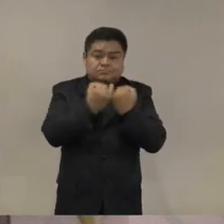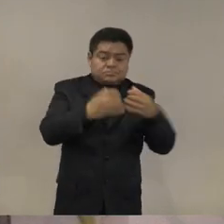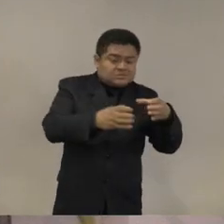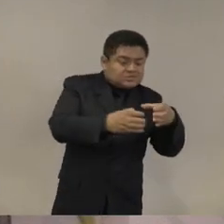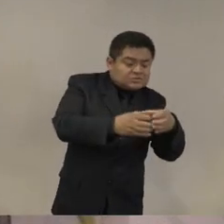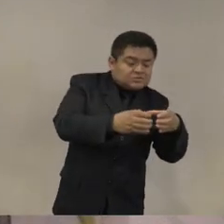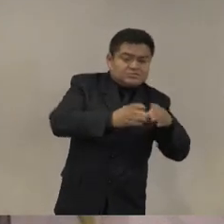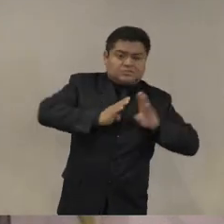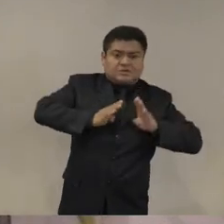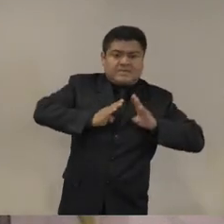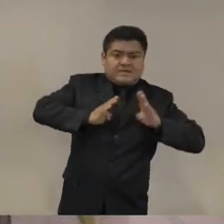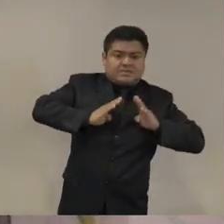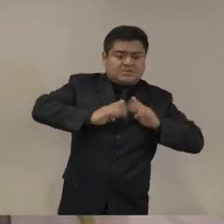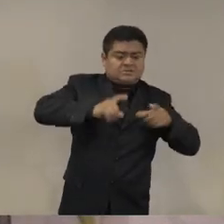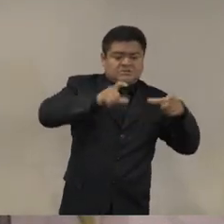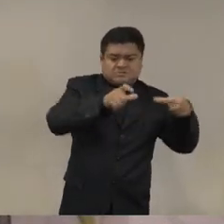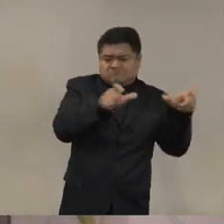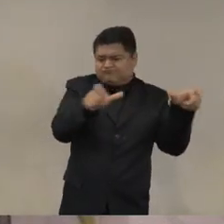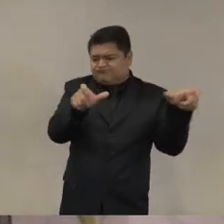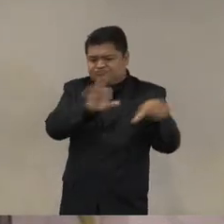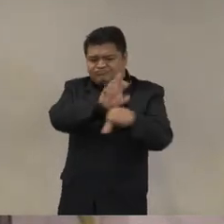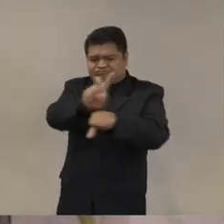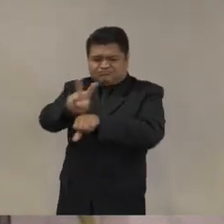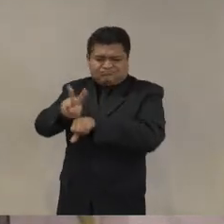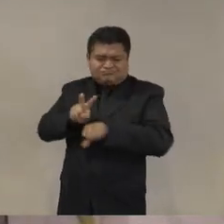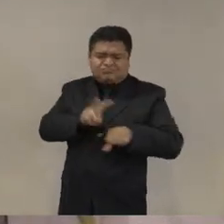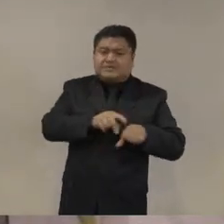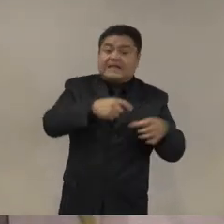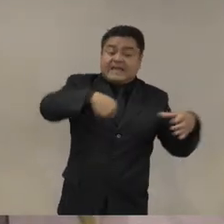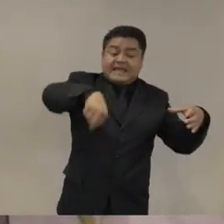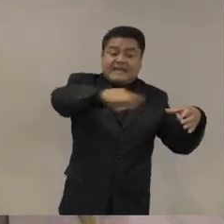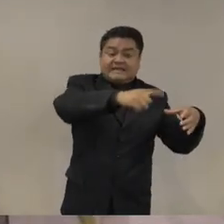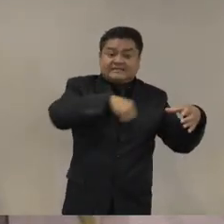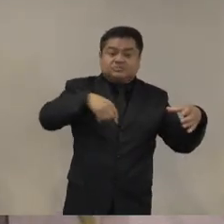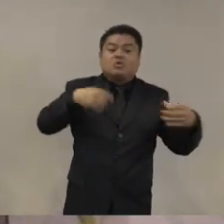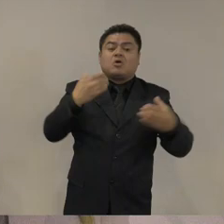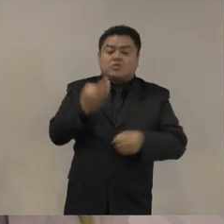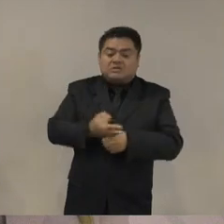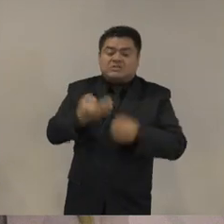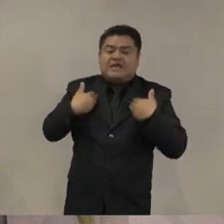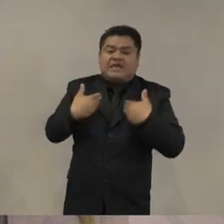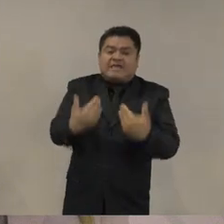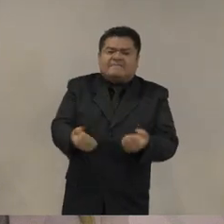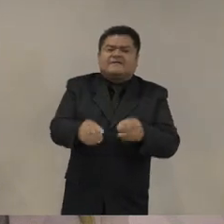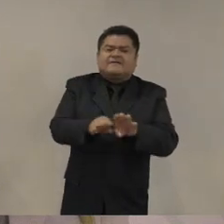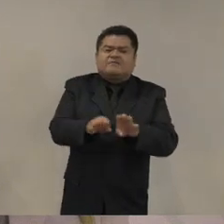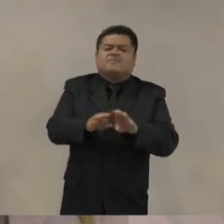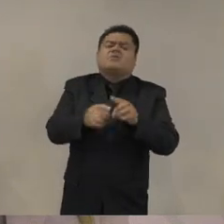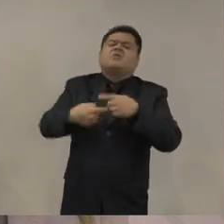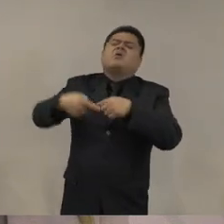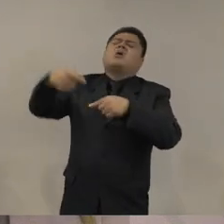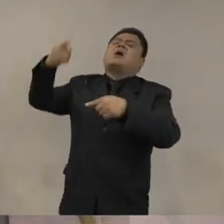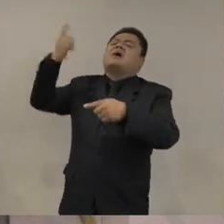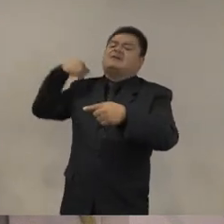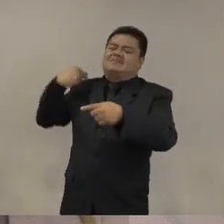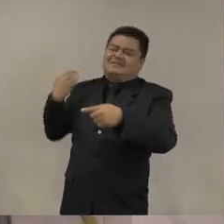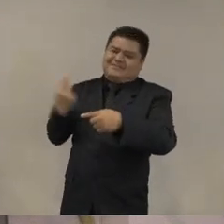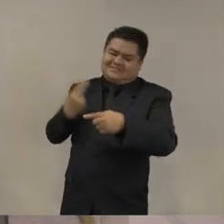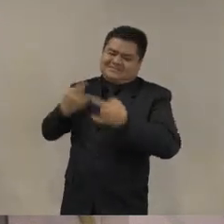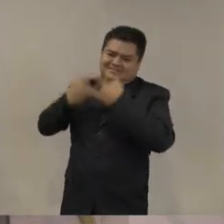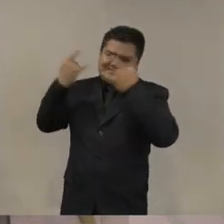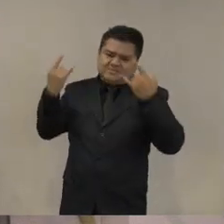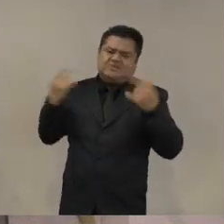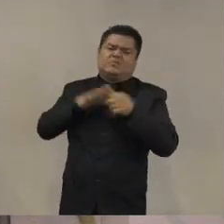seguridad y creo que es fundamental tener presente la forma en la que la guerra contra las drogas no la declarada por